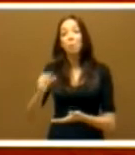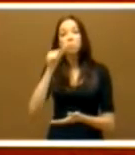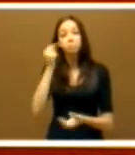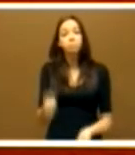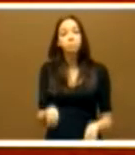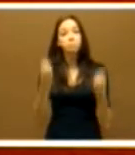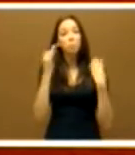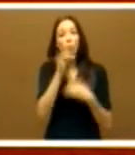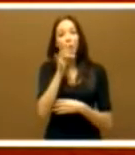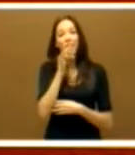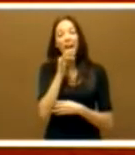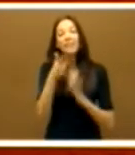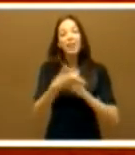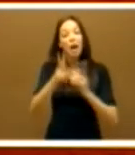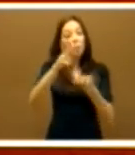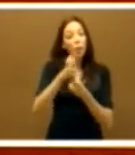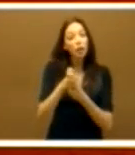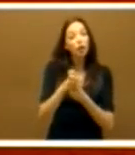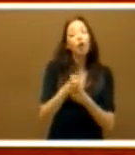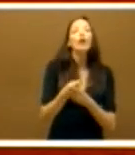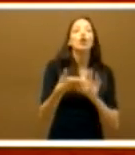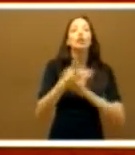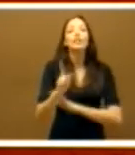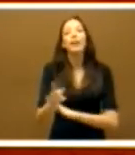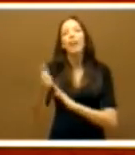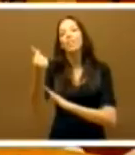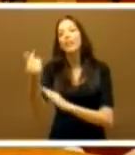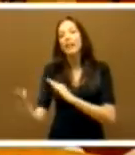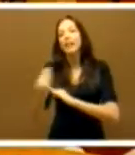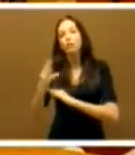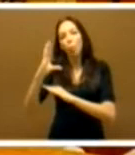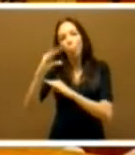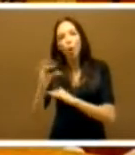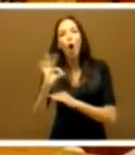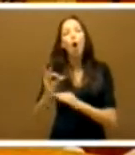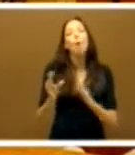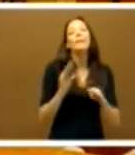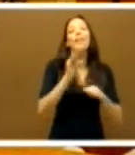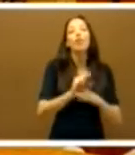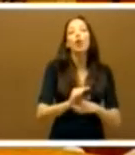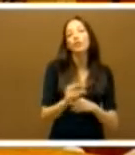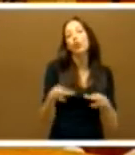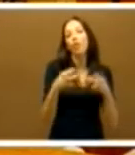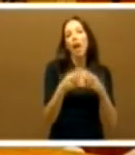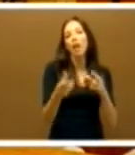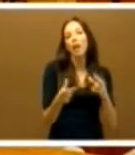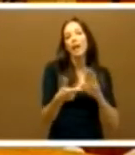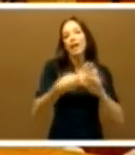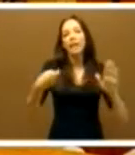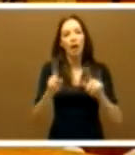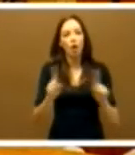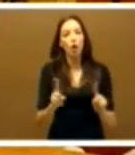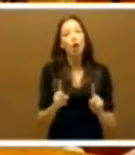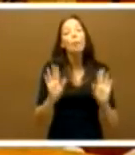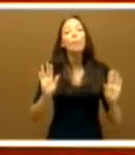significa disminuir los ingresos ni eliminar las prestaciones públicas pero que poner impuestos a veces injustos significa castigar